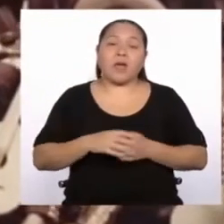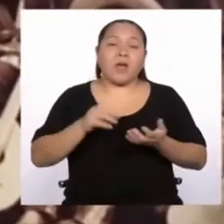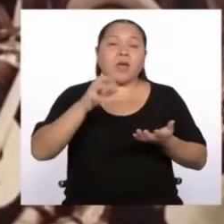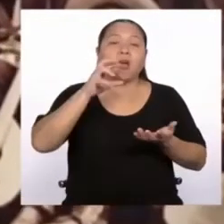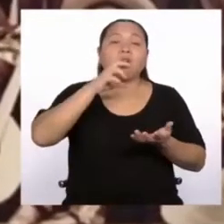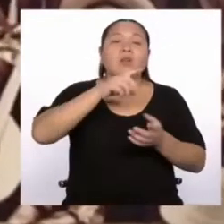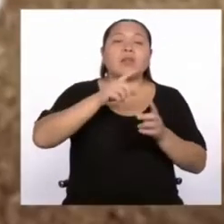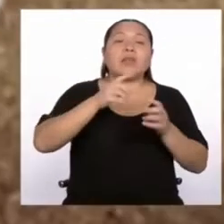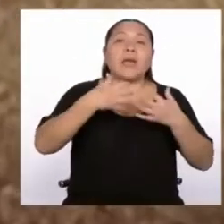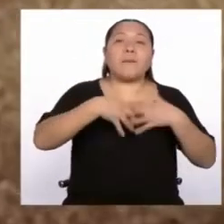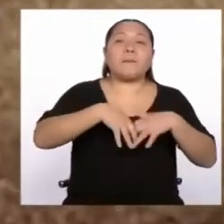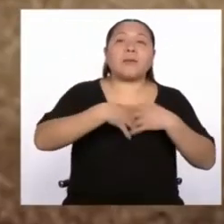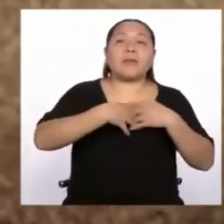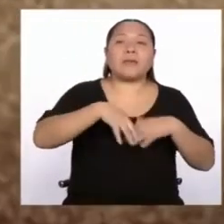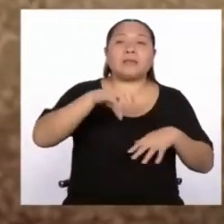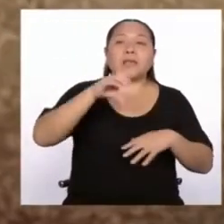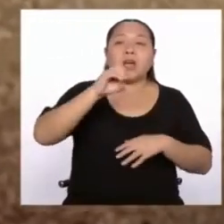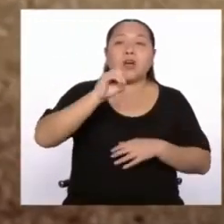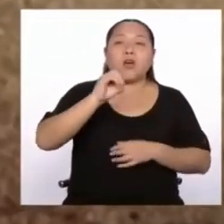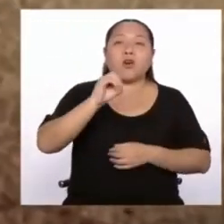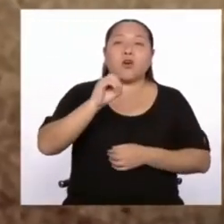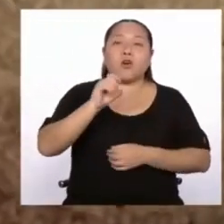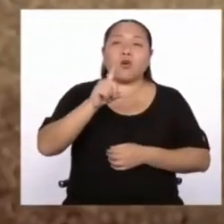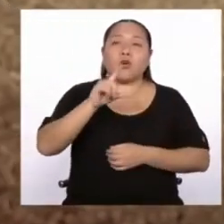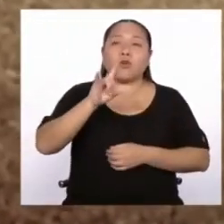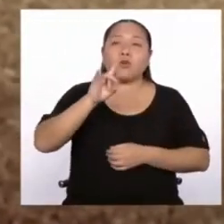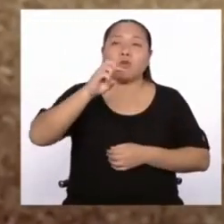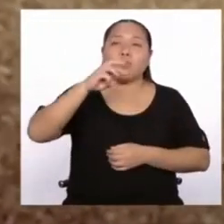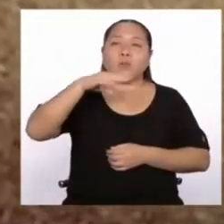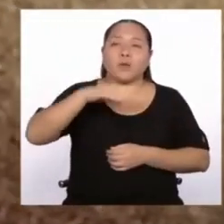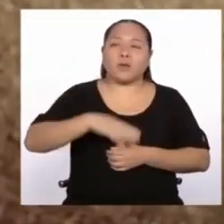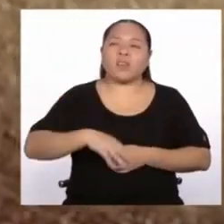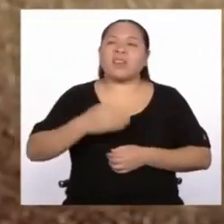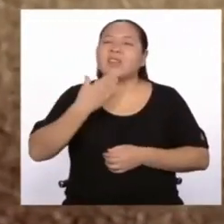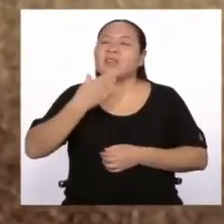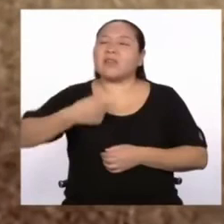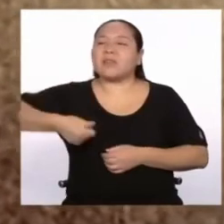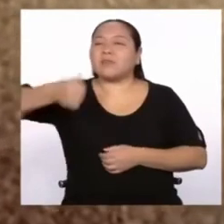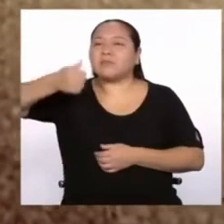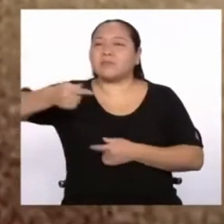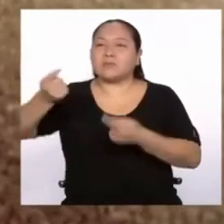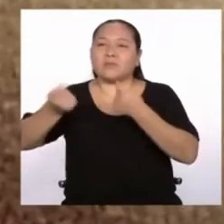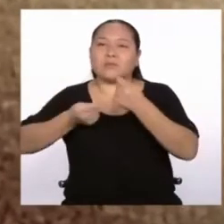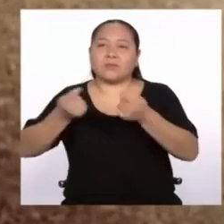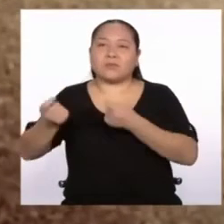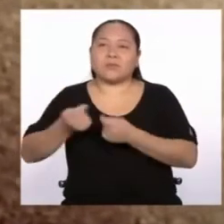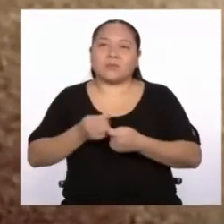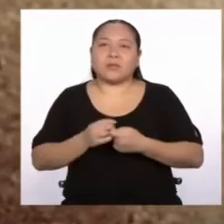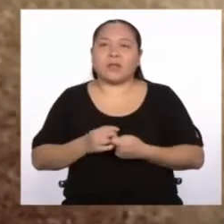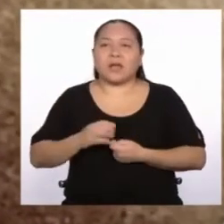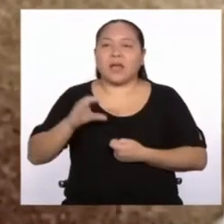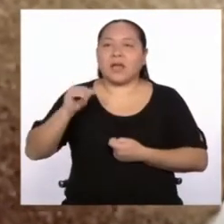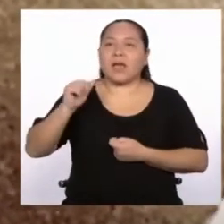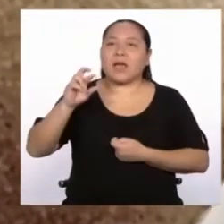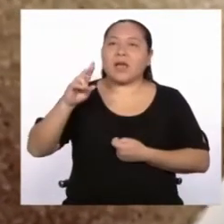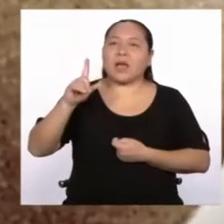banda era dirigida por el reconocido director, Carlos Curti.